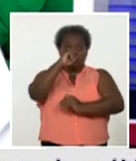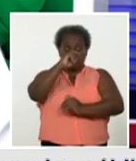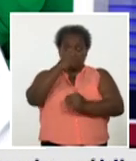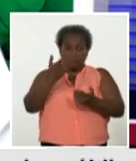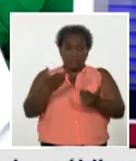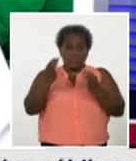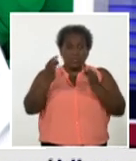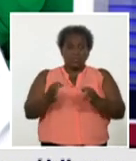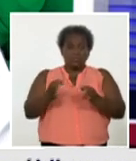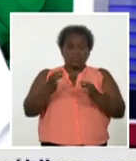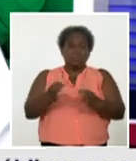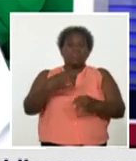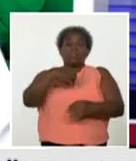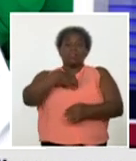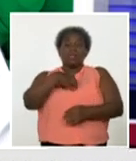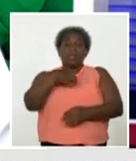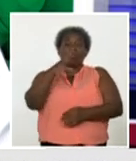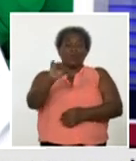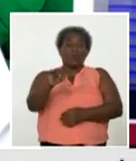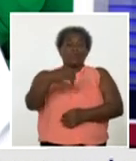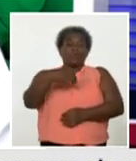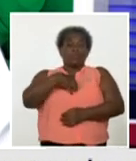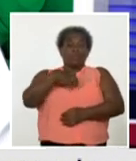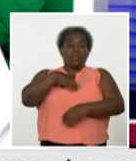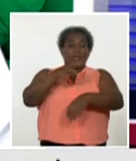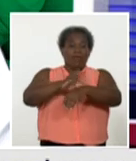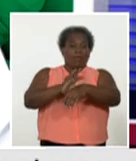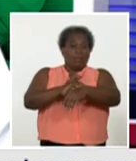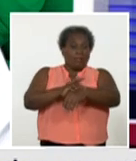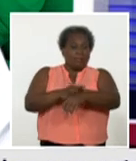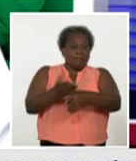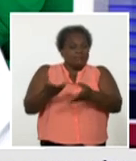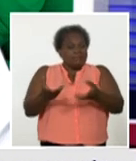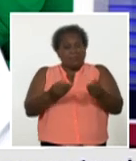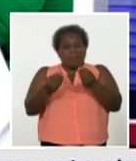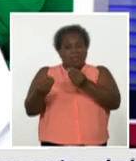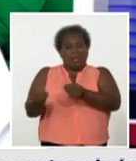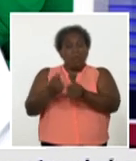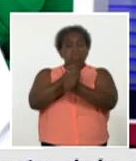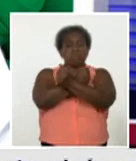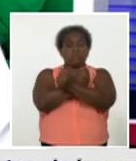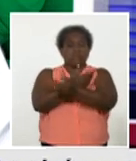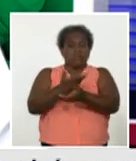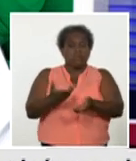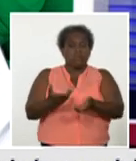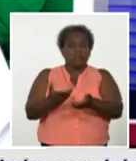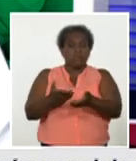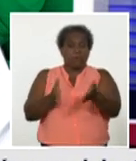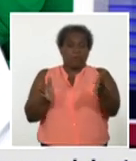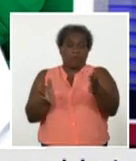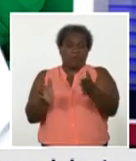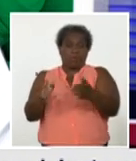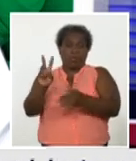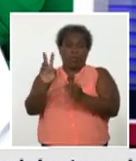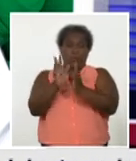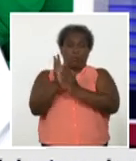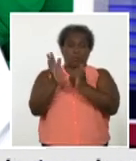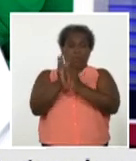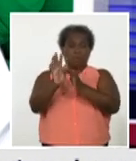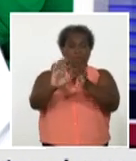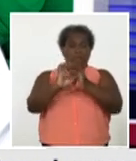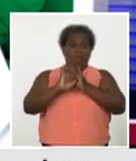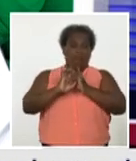de comorbilidades que lo hacen muy vulnerable y un lactante de dos meses que se encuentra grave